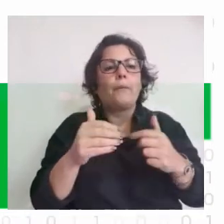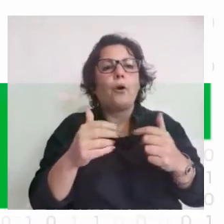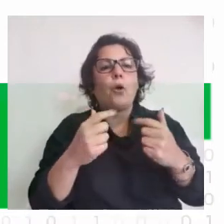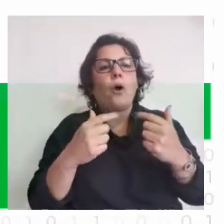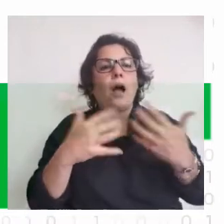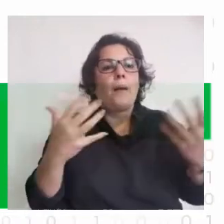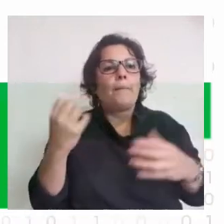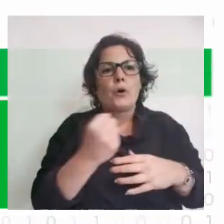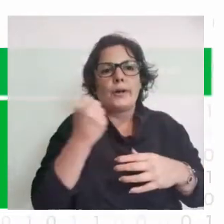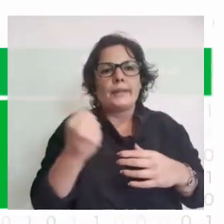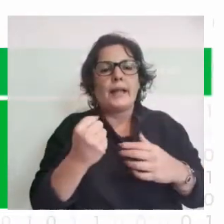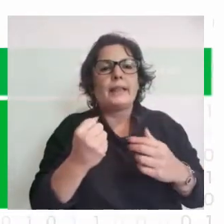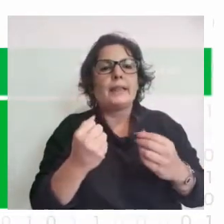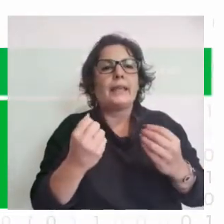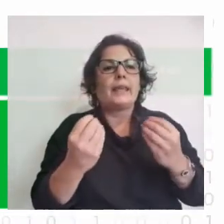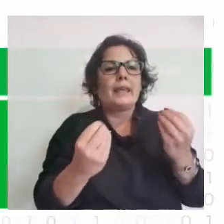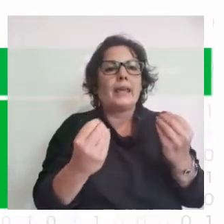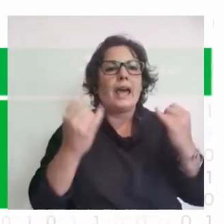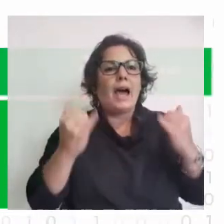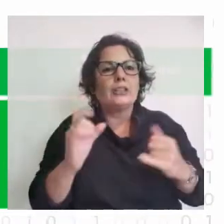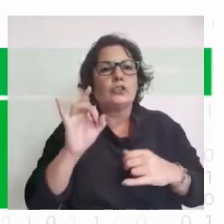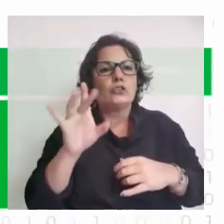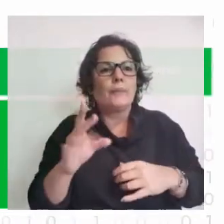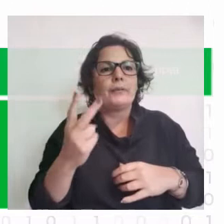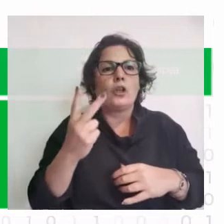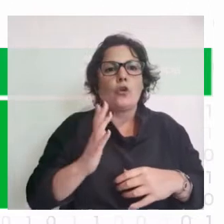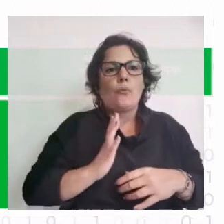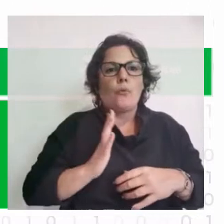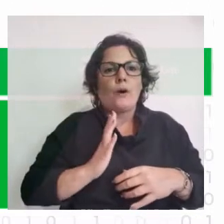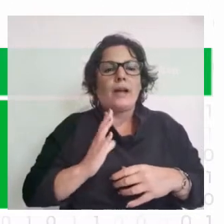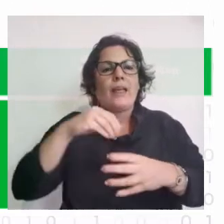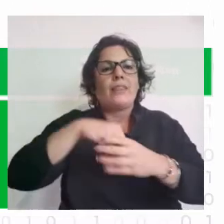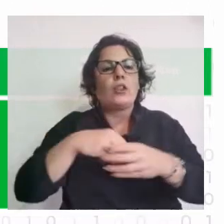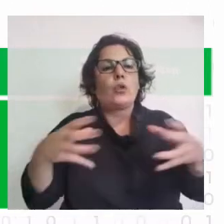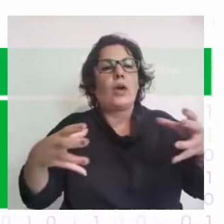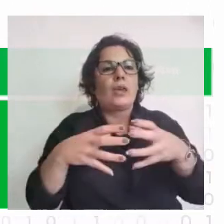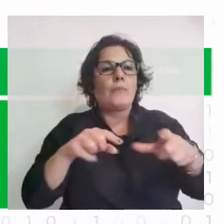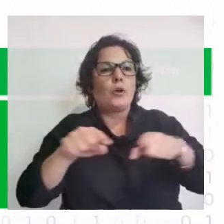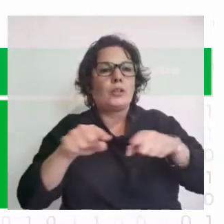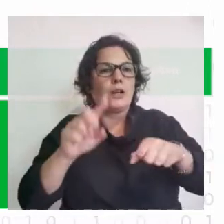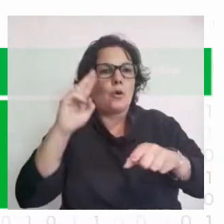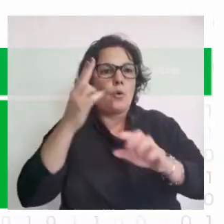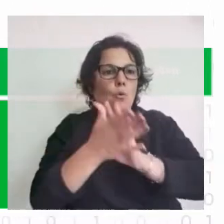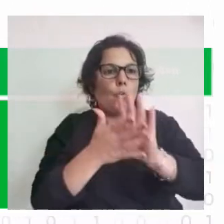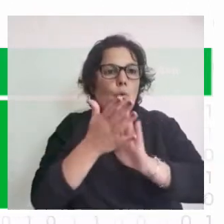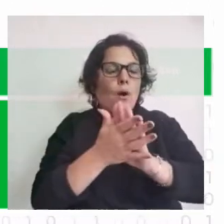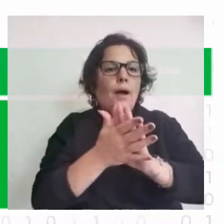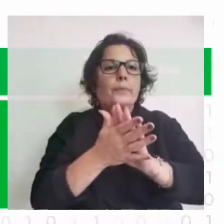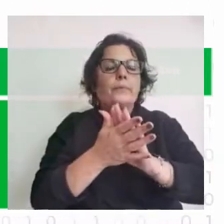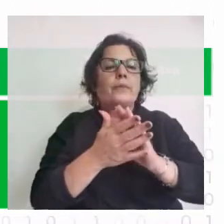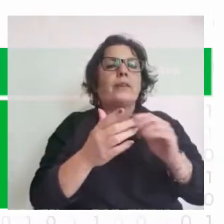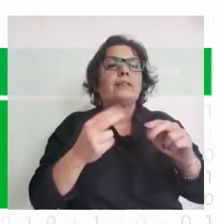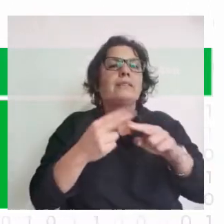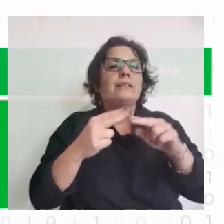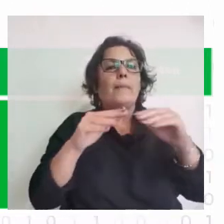que nos parece recalcar es que hay solo dos mujeres dentro del cuerpo técnico en todo Uruguay, en nivel 3. bueno,